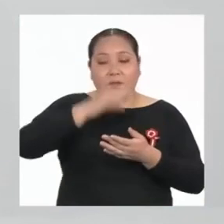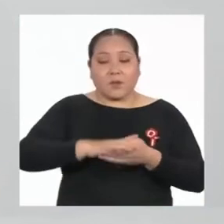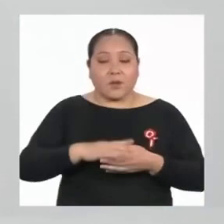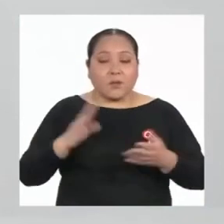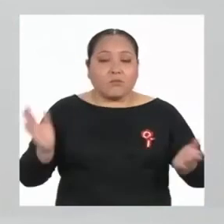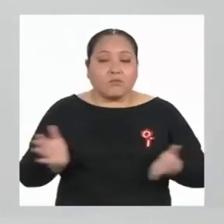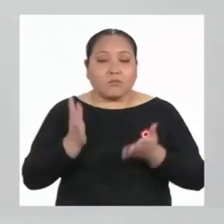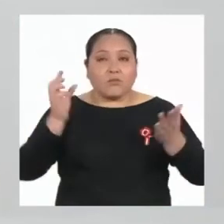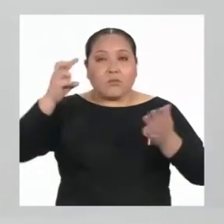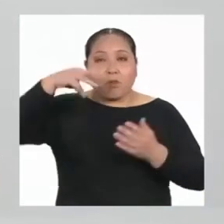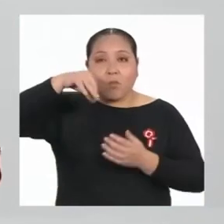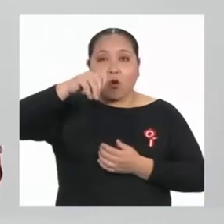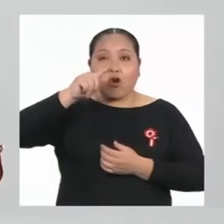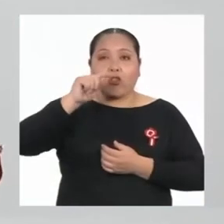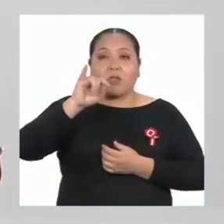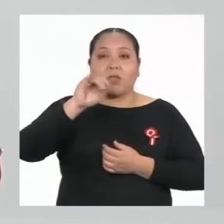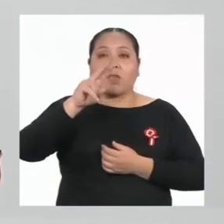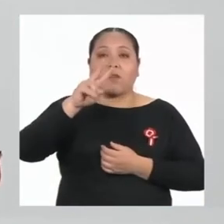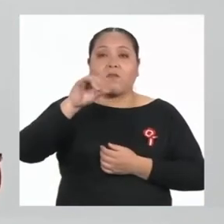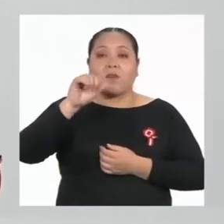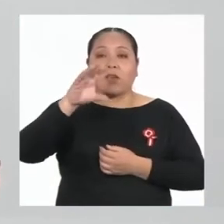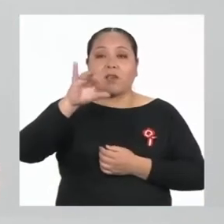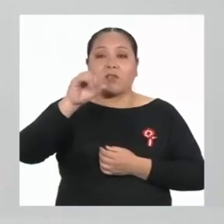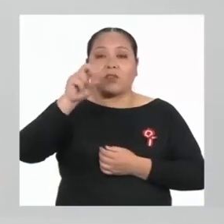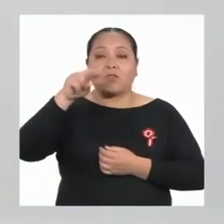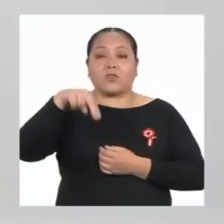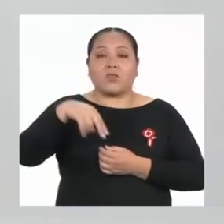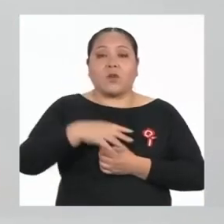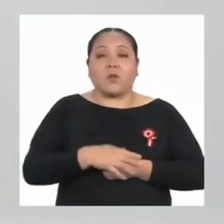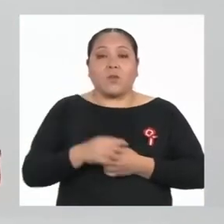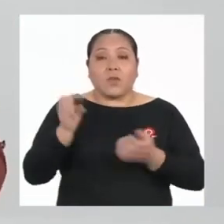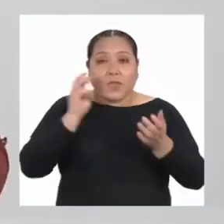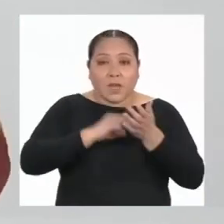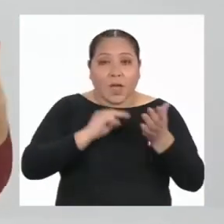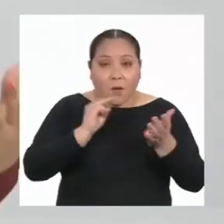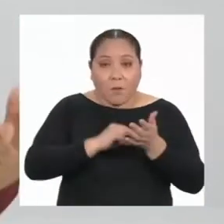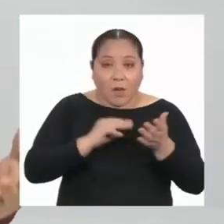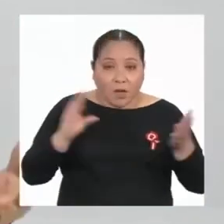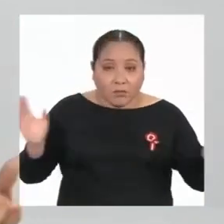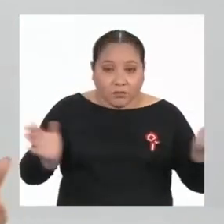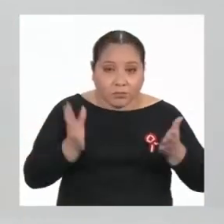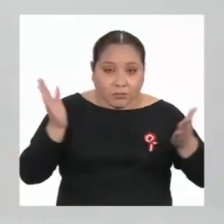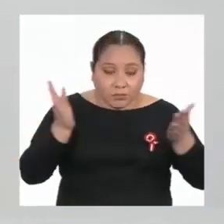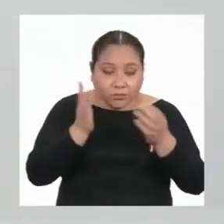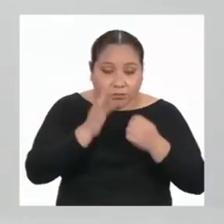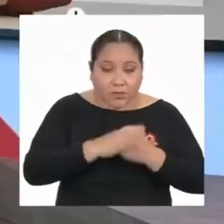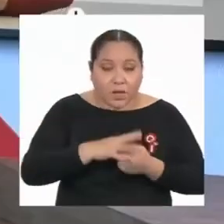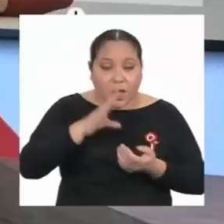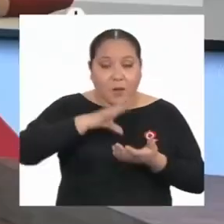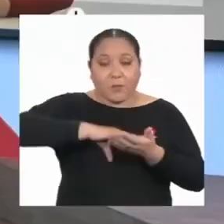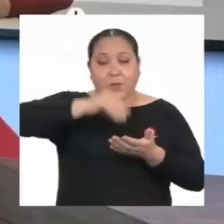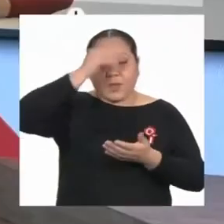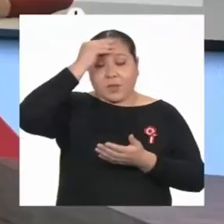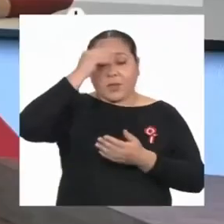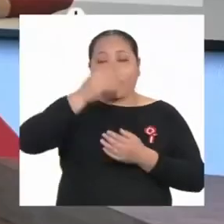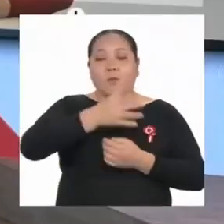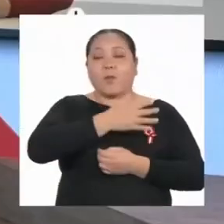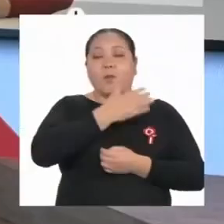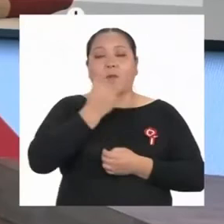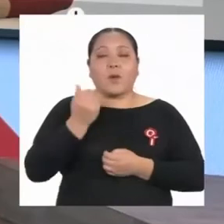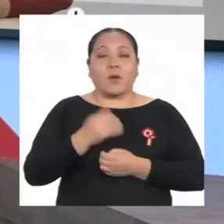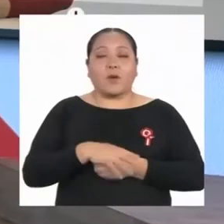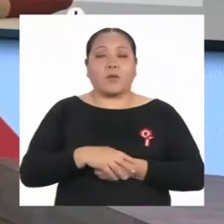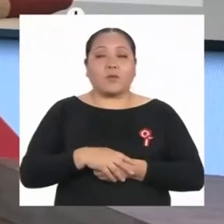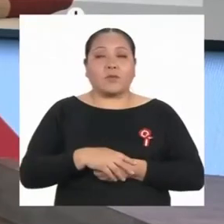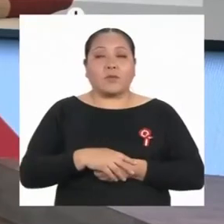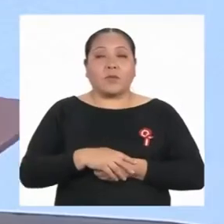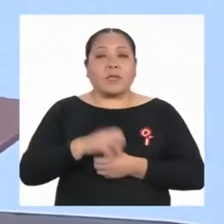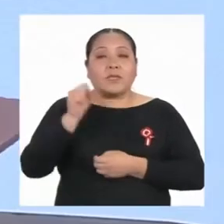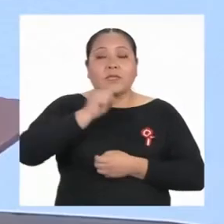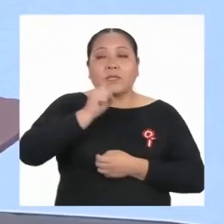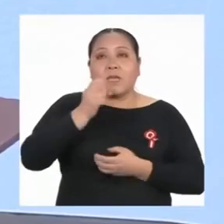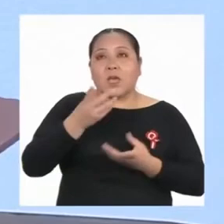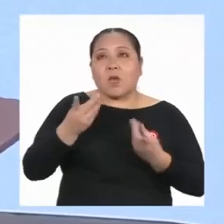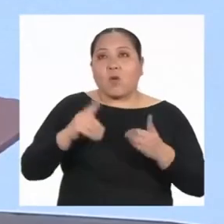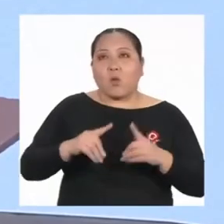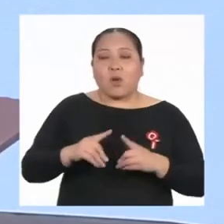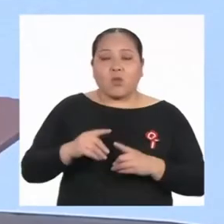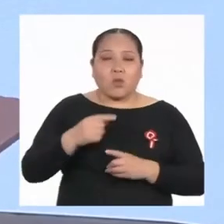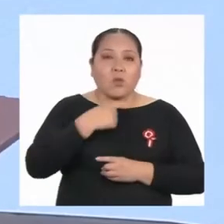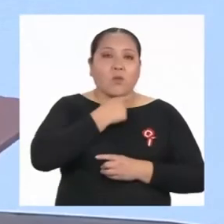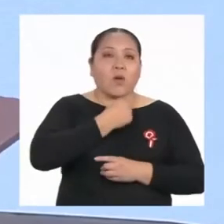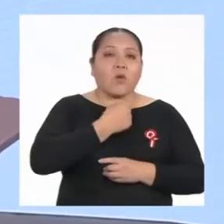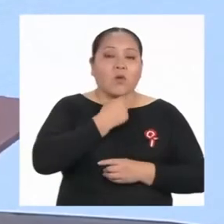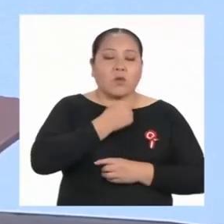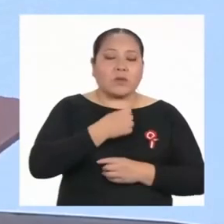motivación. Mientras más motivados, aprendemos mejor. Sí, cuando algo me gusta o me